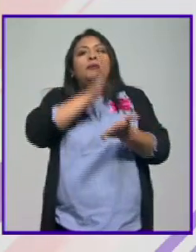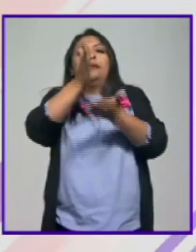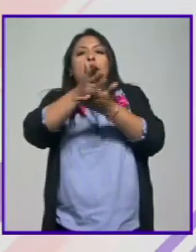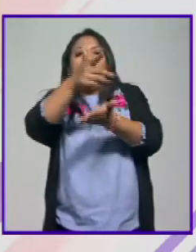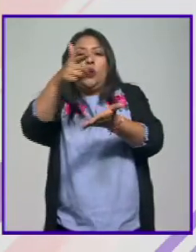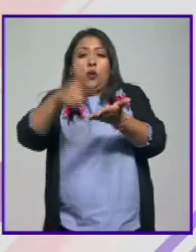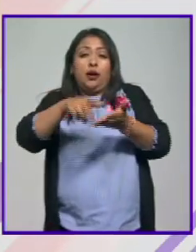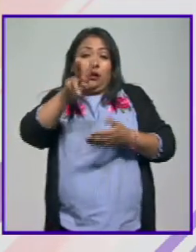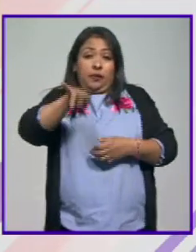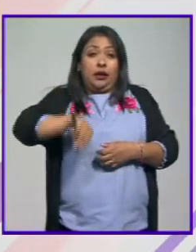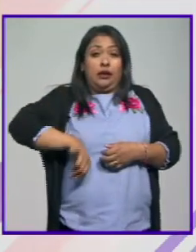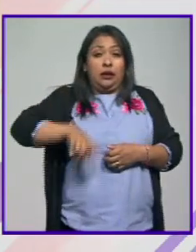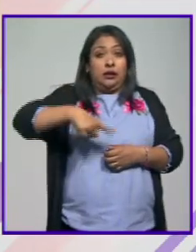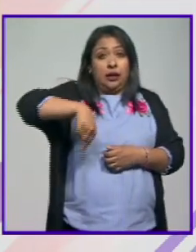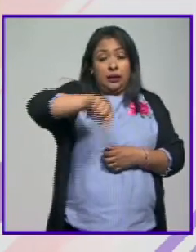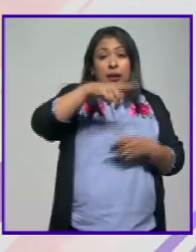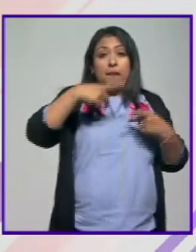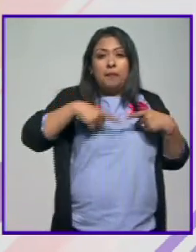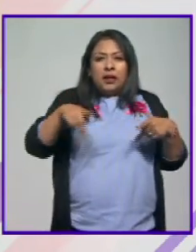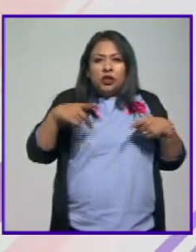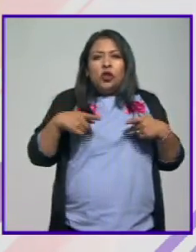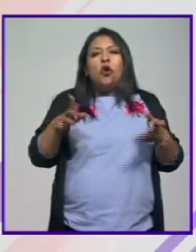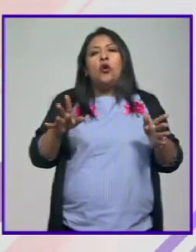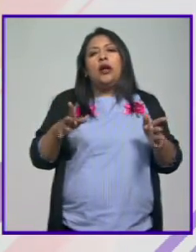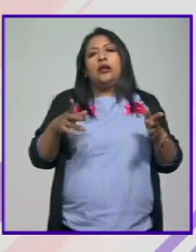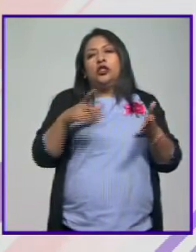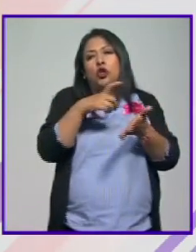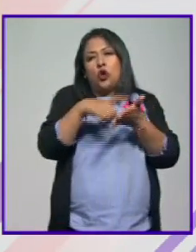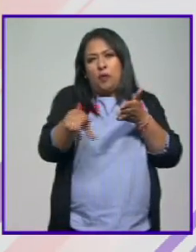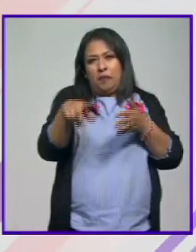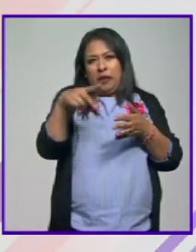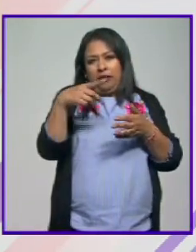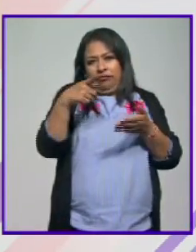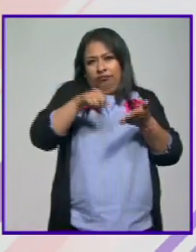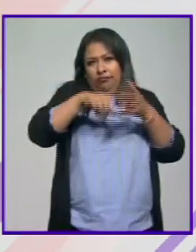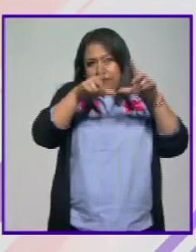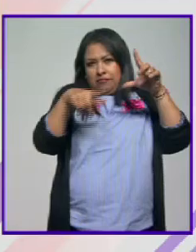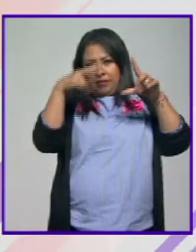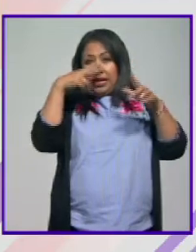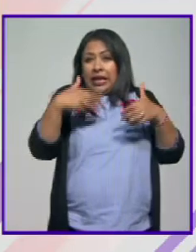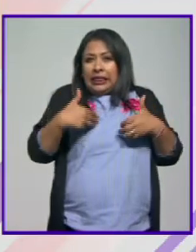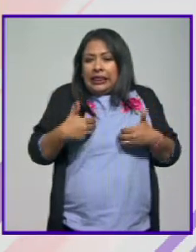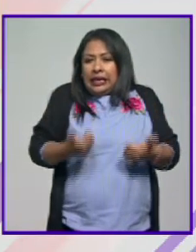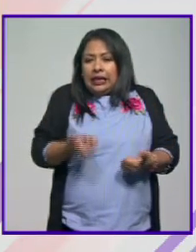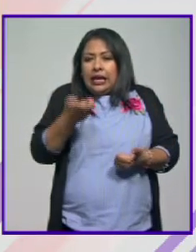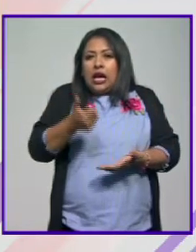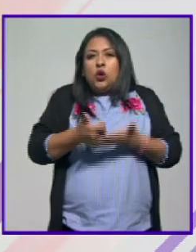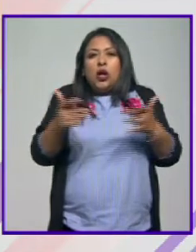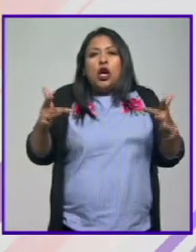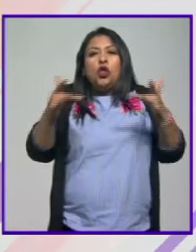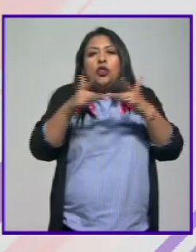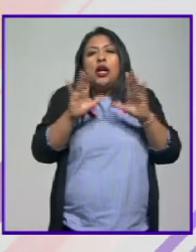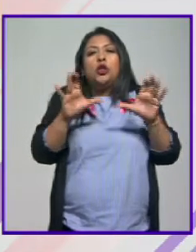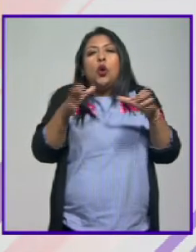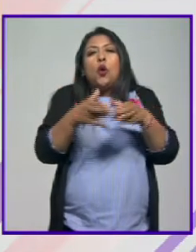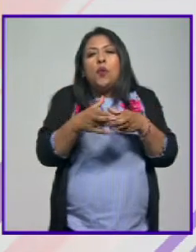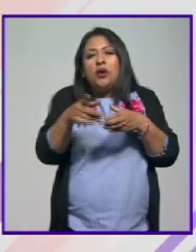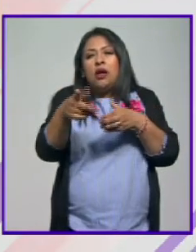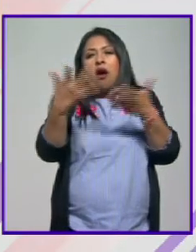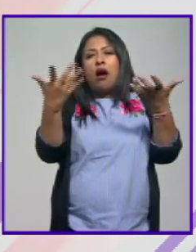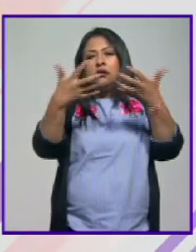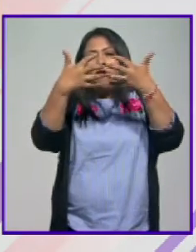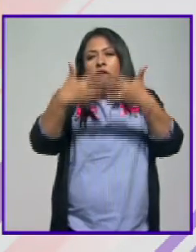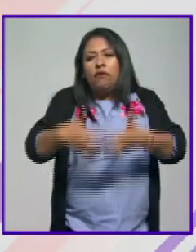y nos interesa mucho que el público que el mercado mexicano comprenda esto porque es una manera de contactar con la comunidad que lo está